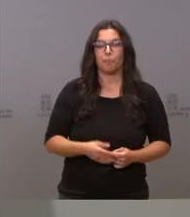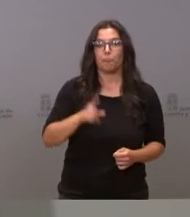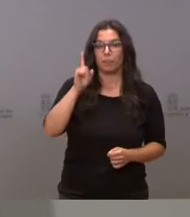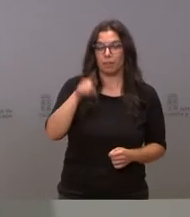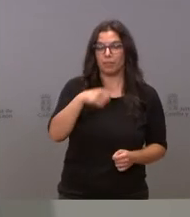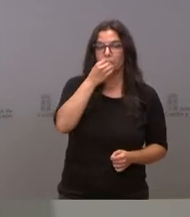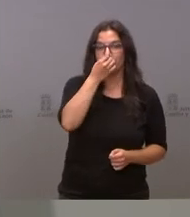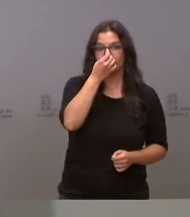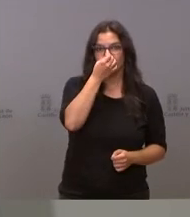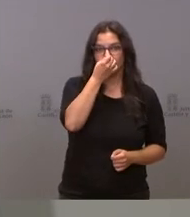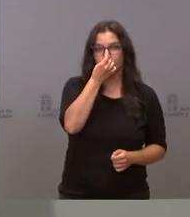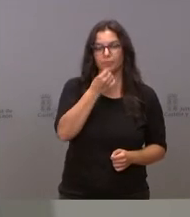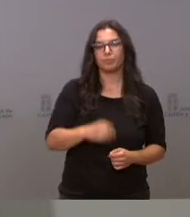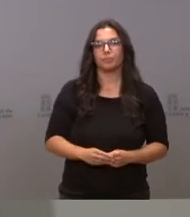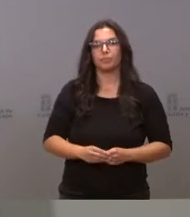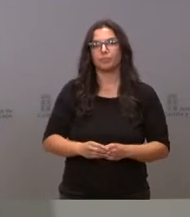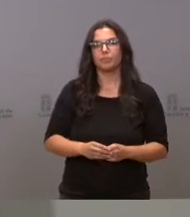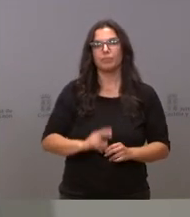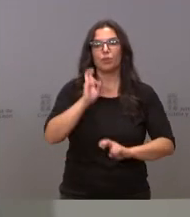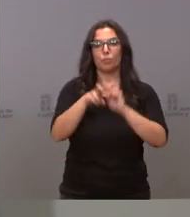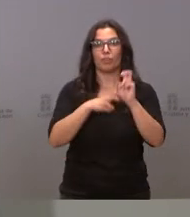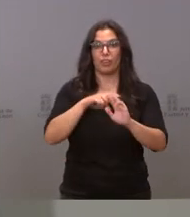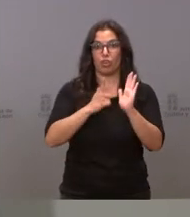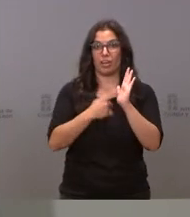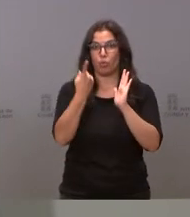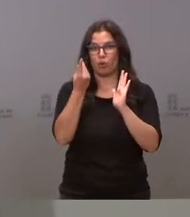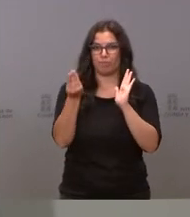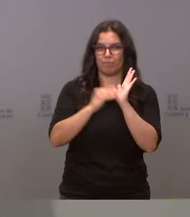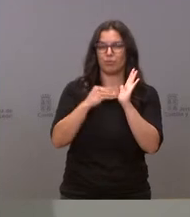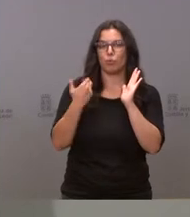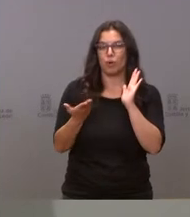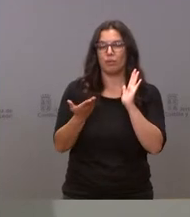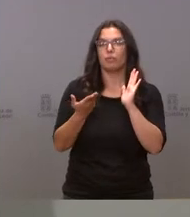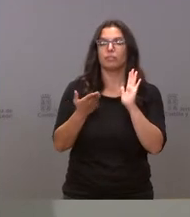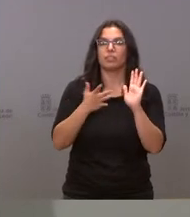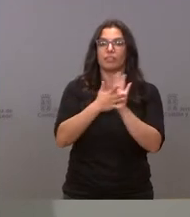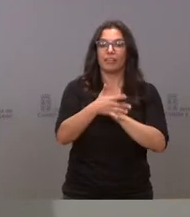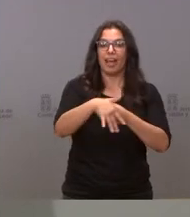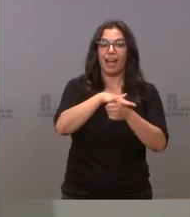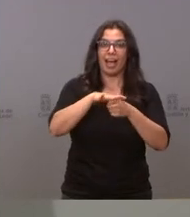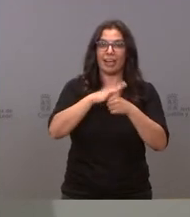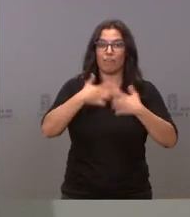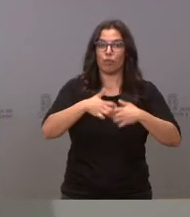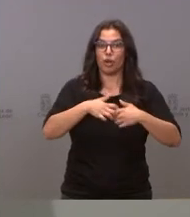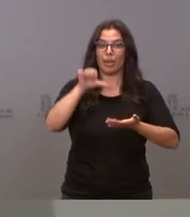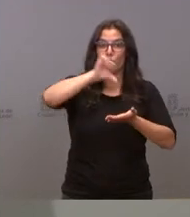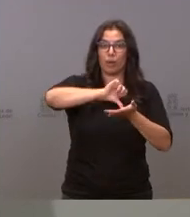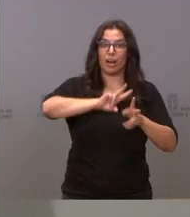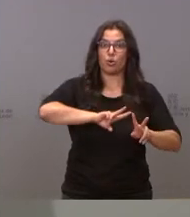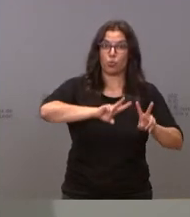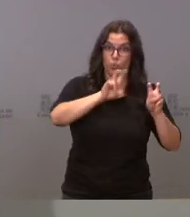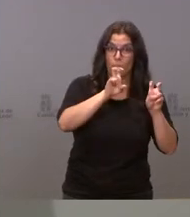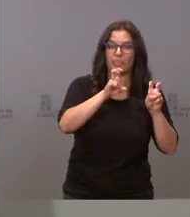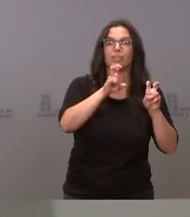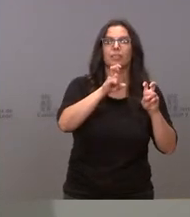se introduce una nueva modificación en esta ley, que es posible delimitar nuevas áreas funcionales urbanas, no rurales, en